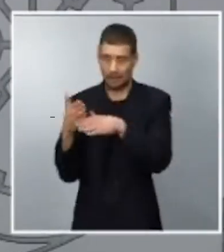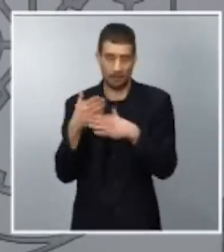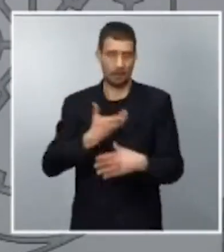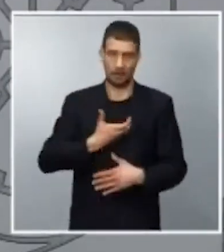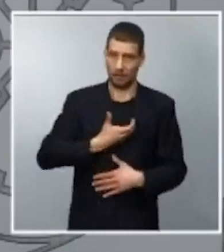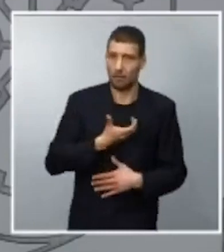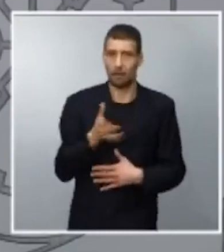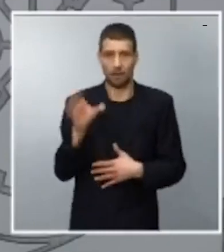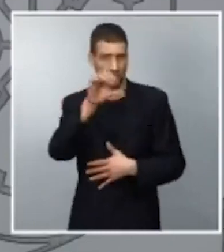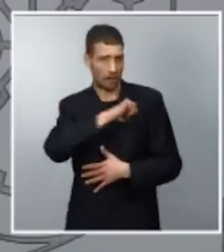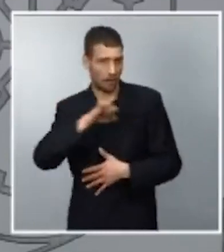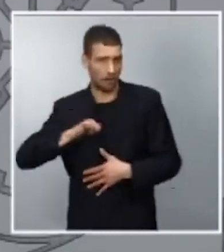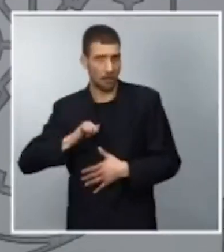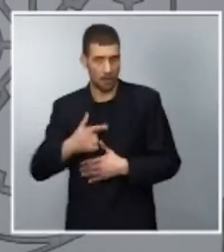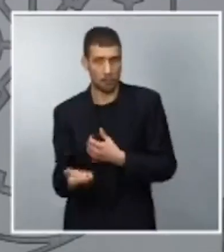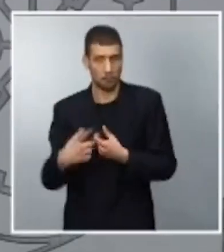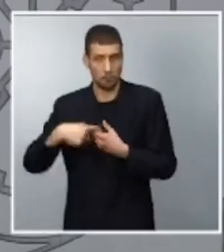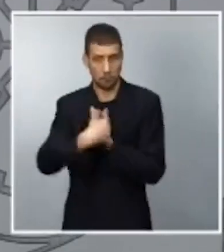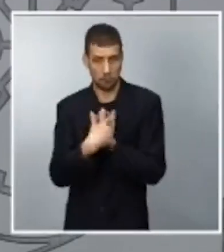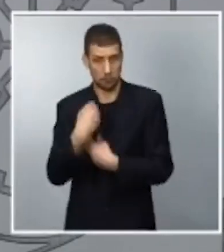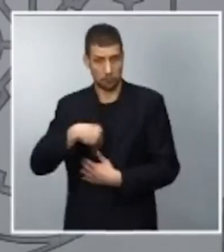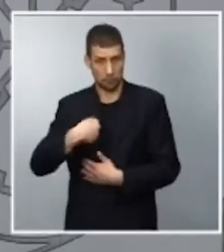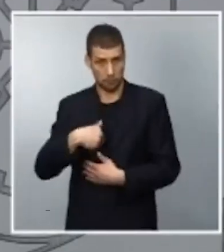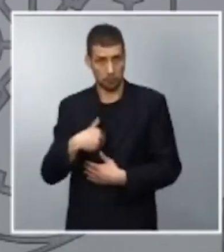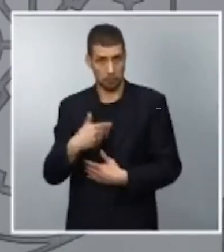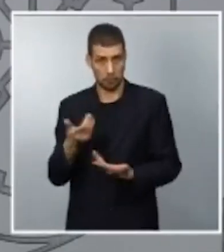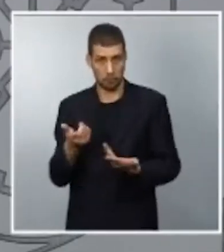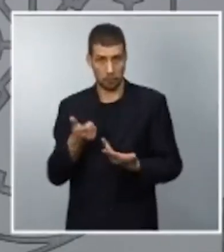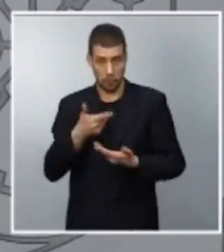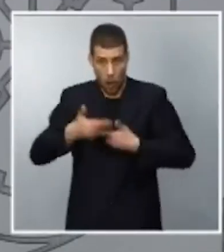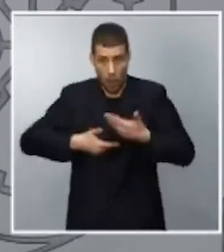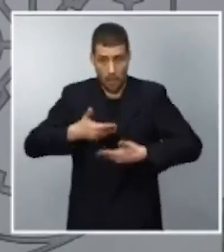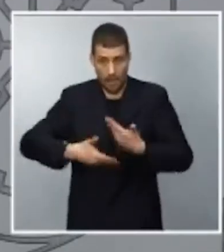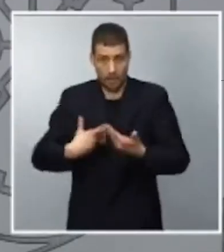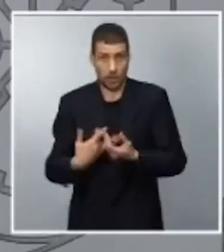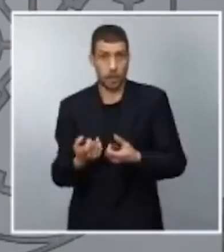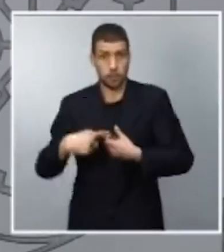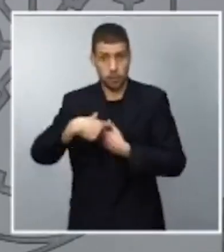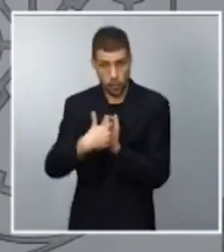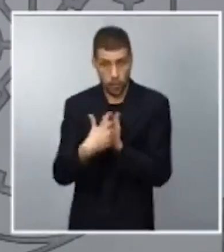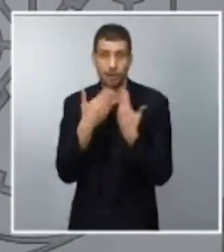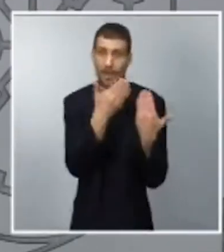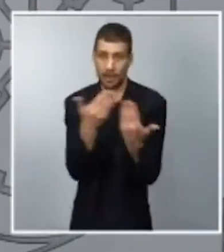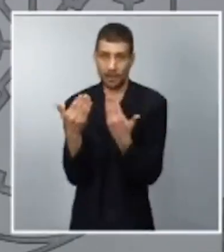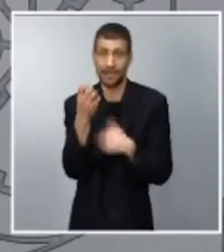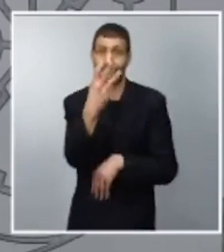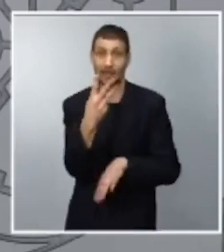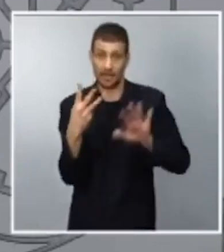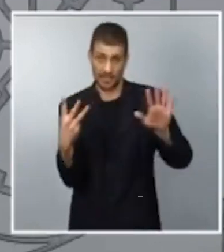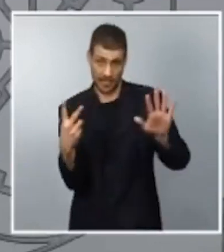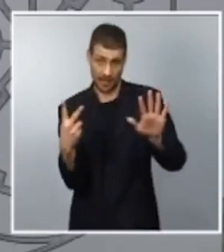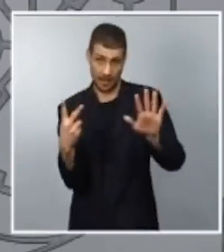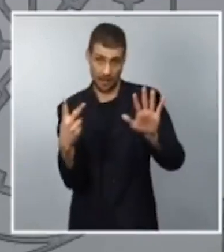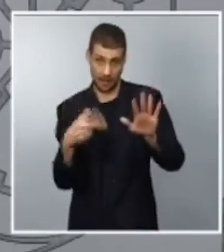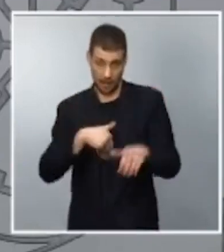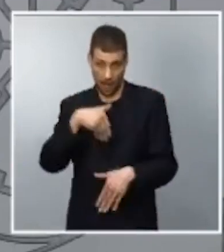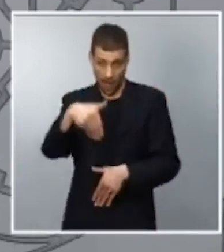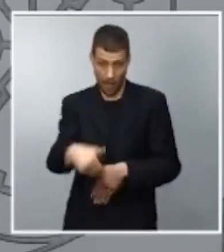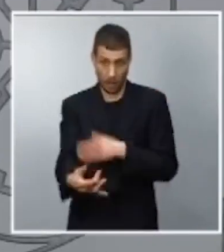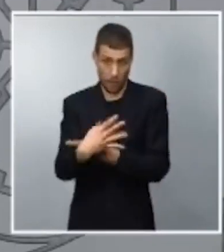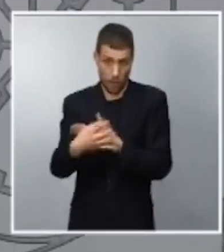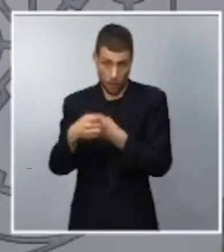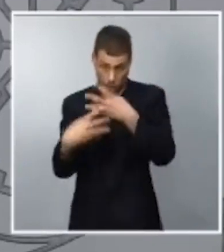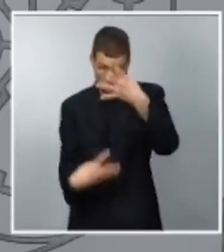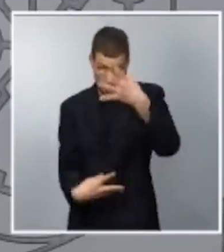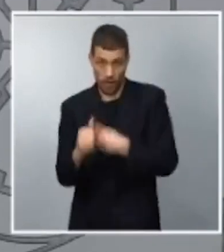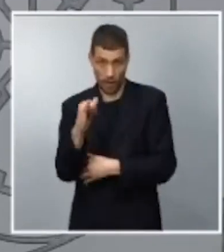participado en este procedimiento. Han sido 37 las candidaturas que hemos recibido, con el impulso fundamentalmente, insisto,